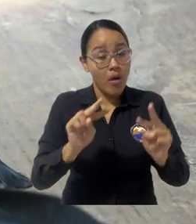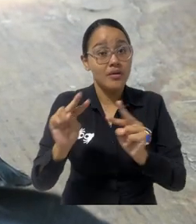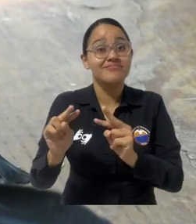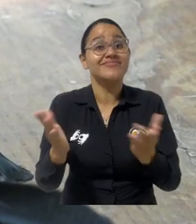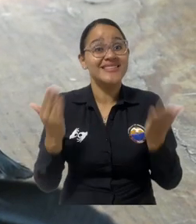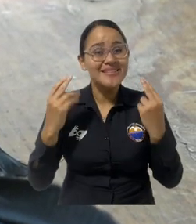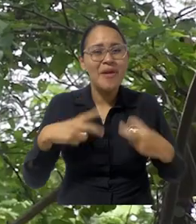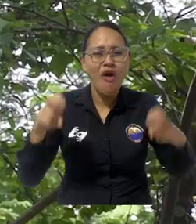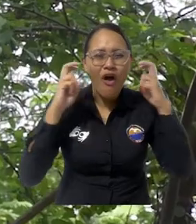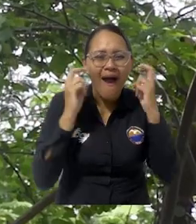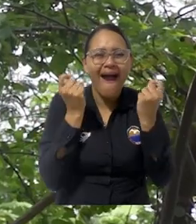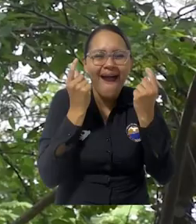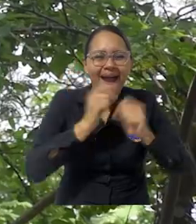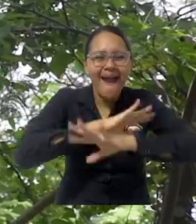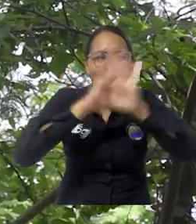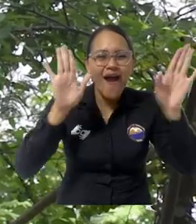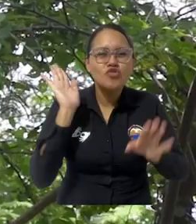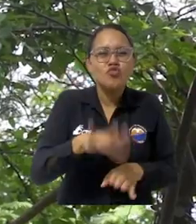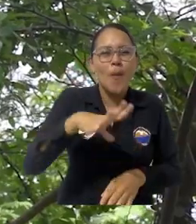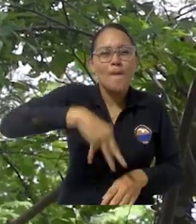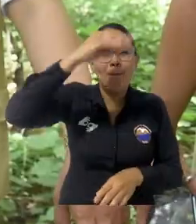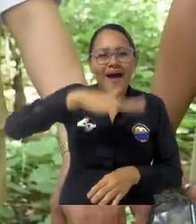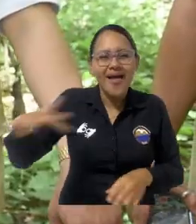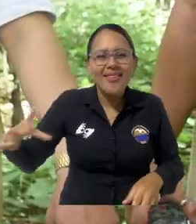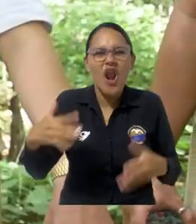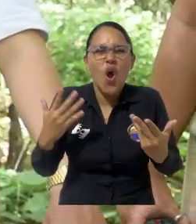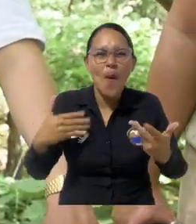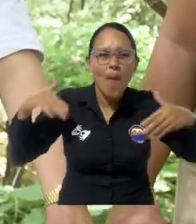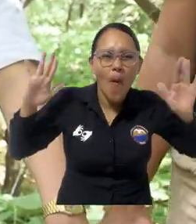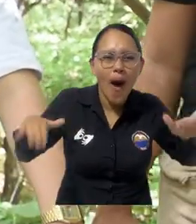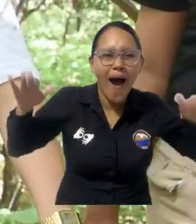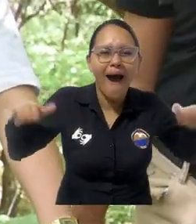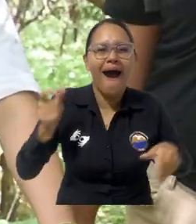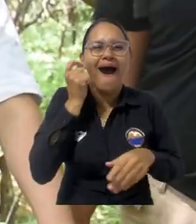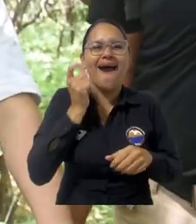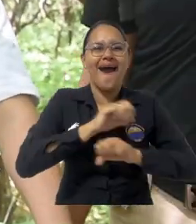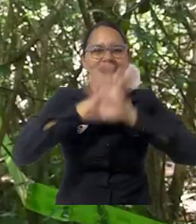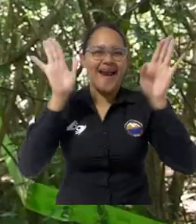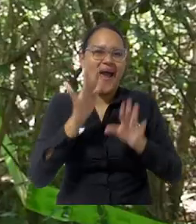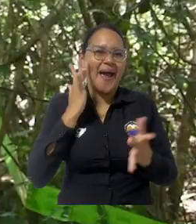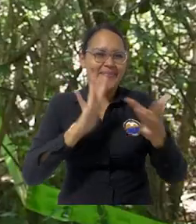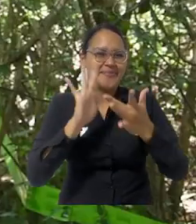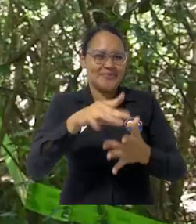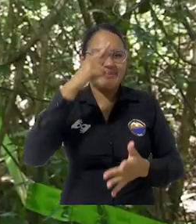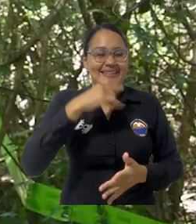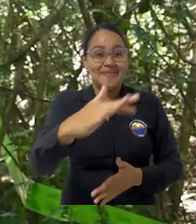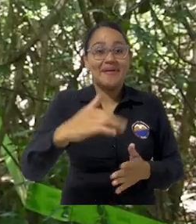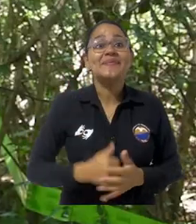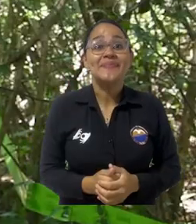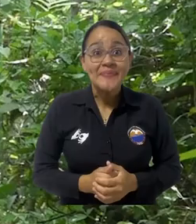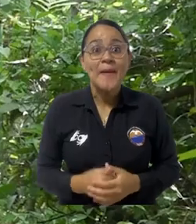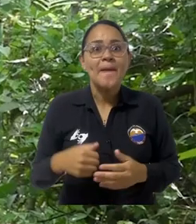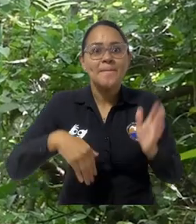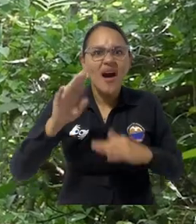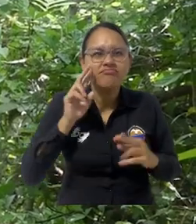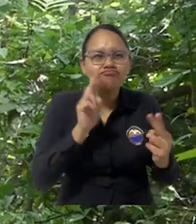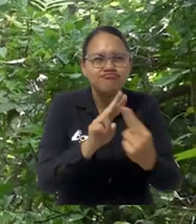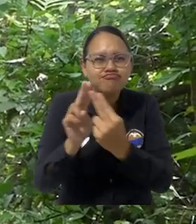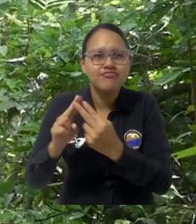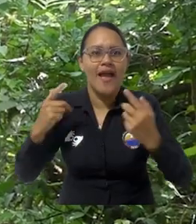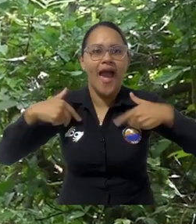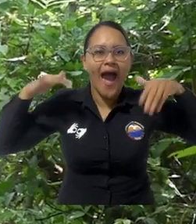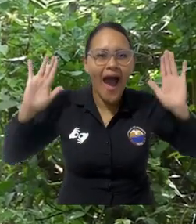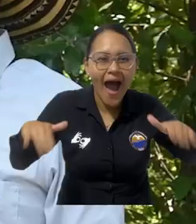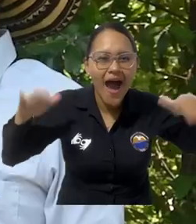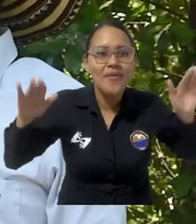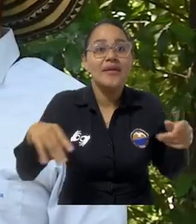como extranjero, tener mayor conocimiento del contexto de Magdalena y de la zona donde está Santa Marta. Avistamiento de